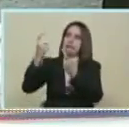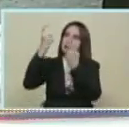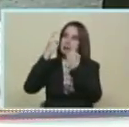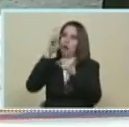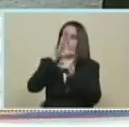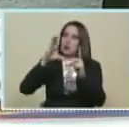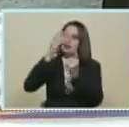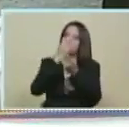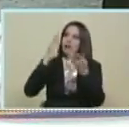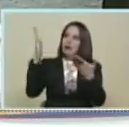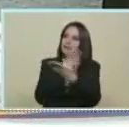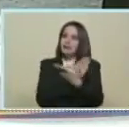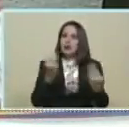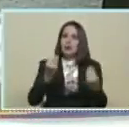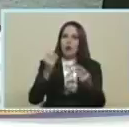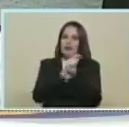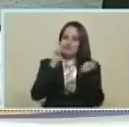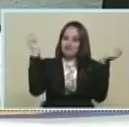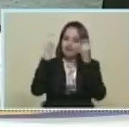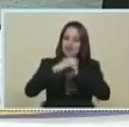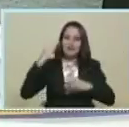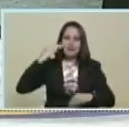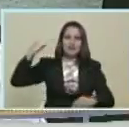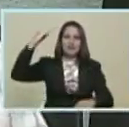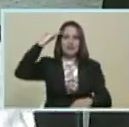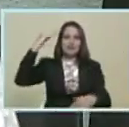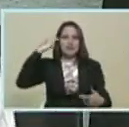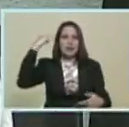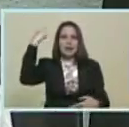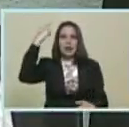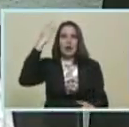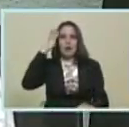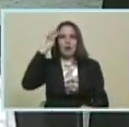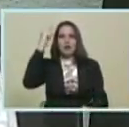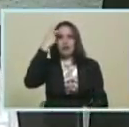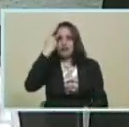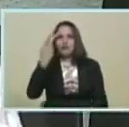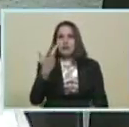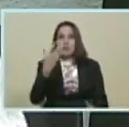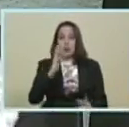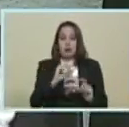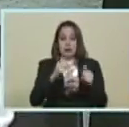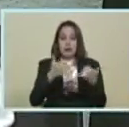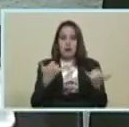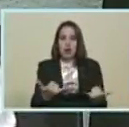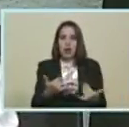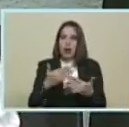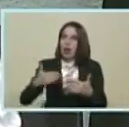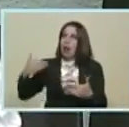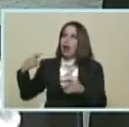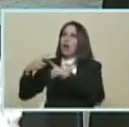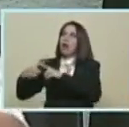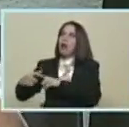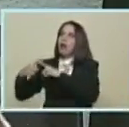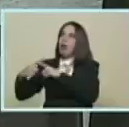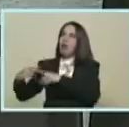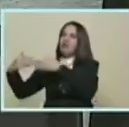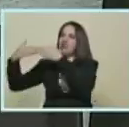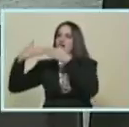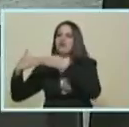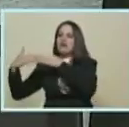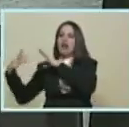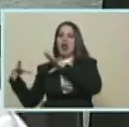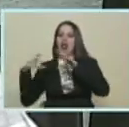enseñarlo Hay que tener supervisión Control Pero si no comenzamos ahorita Pues si vamos a estar Dependientes De lo que el